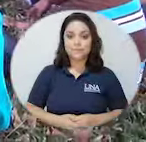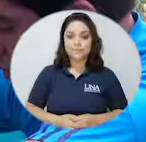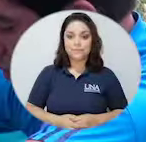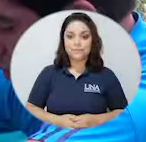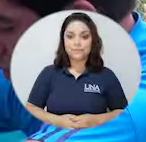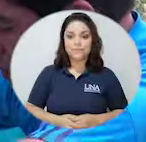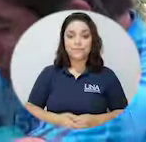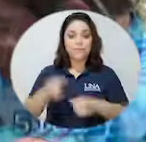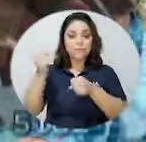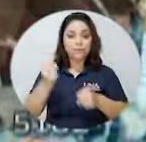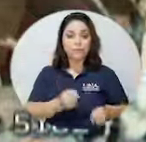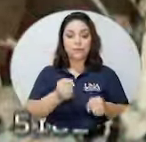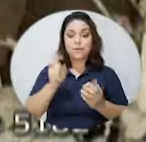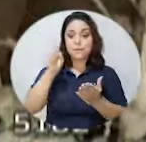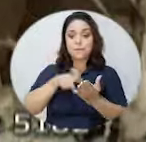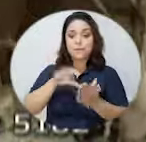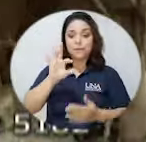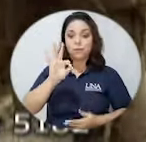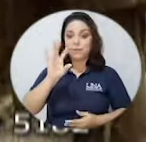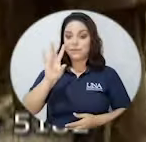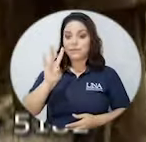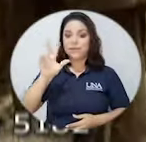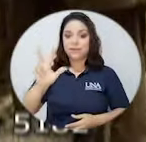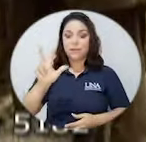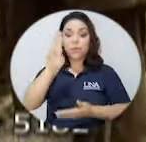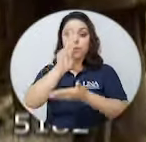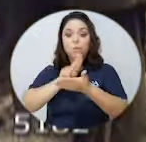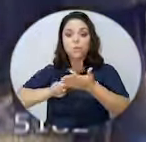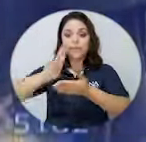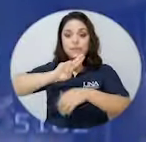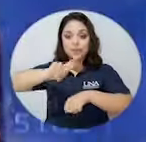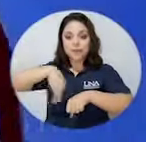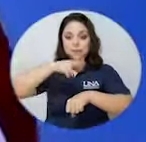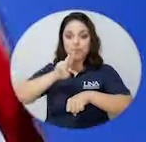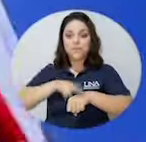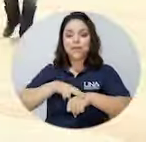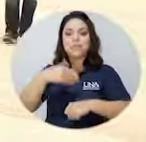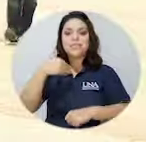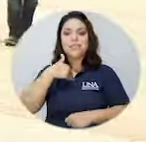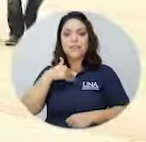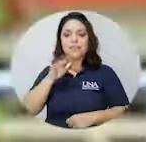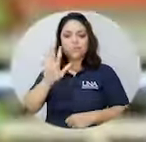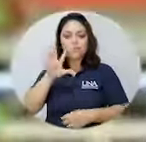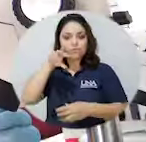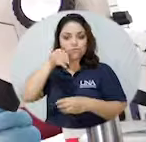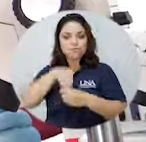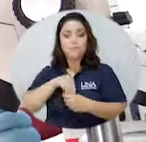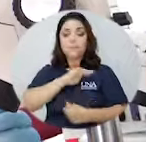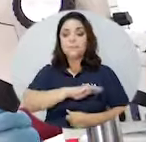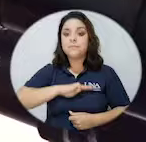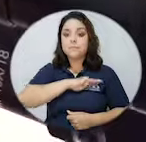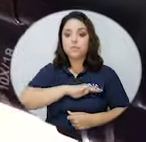Fundada en 1973, la Universidad Nacional tiene como parte de su misión formar